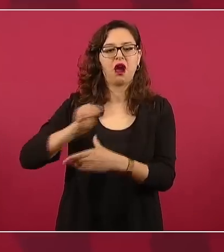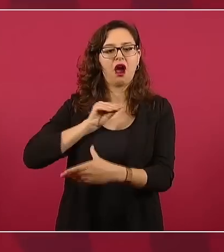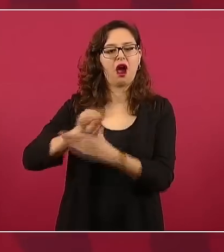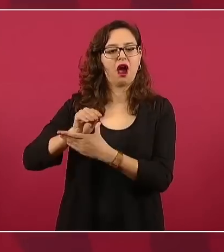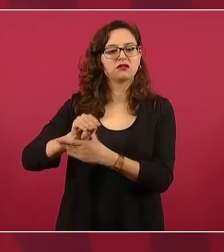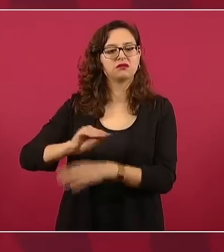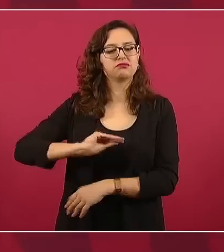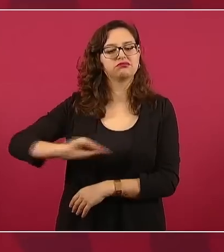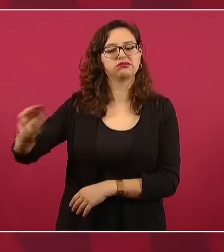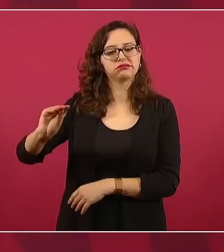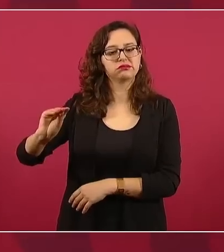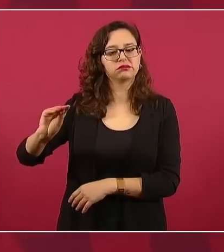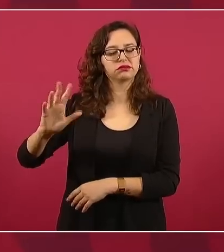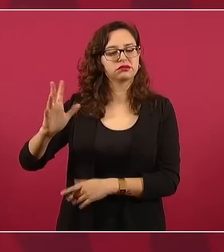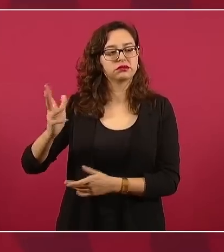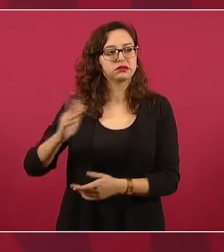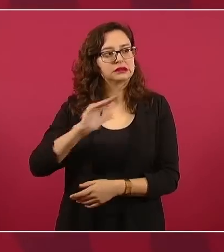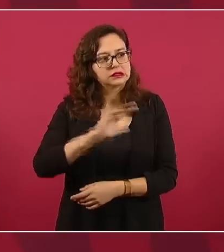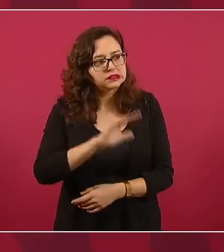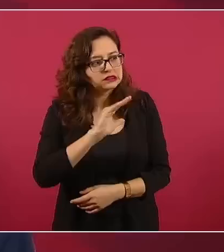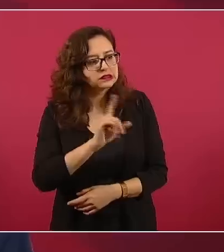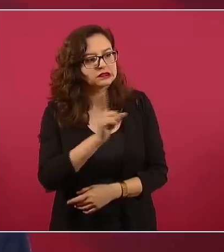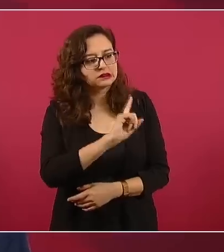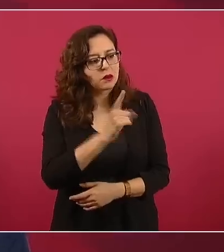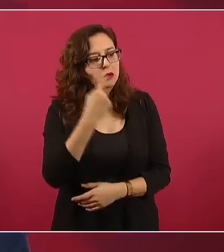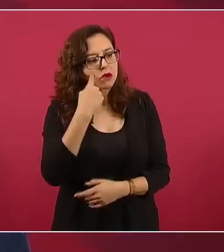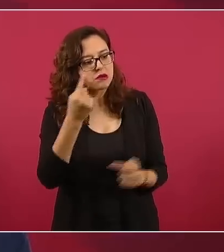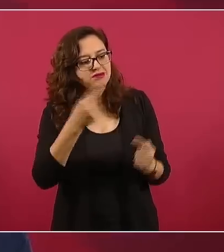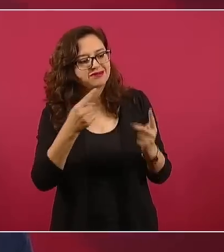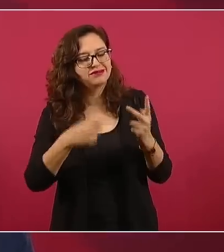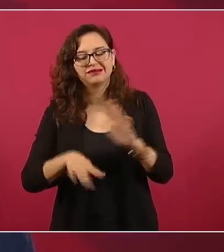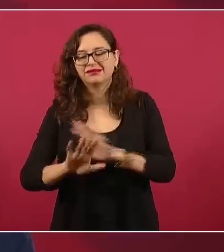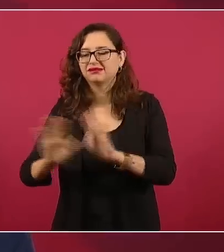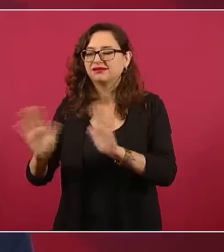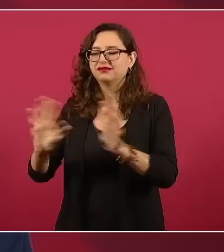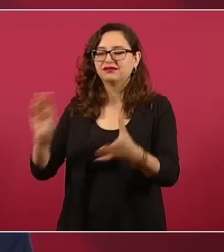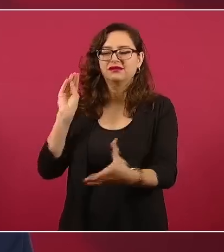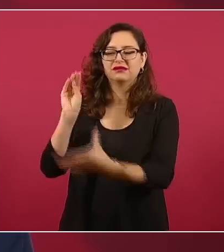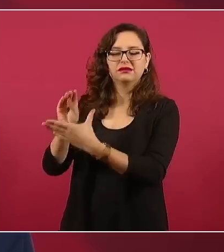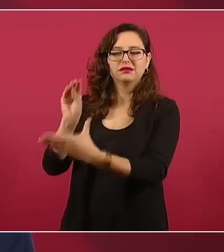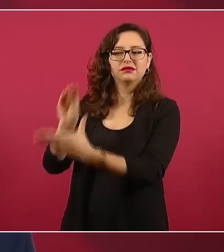sin tomar en cuenta a las maestras y a los maestros,